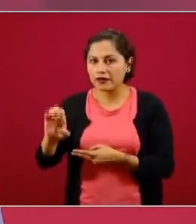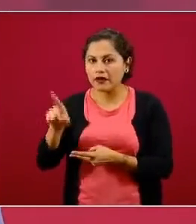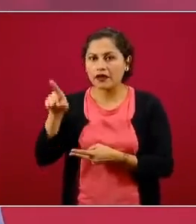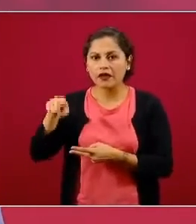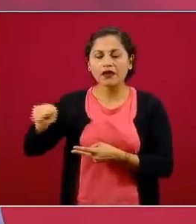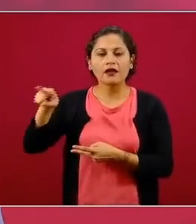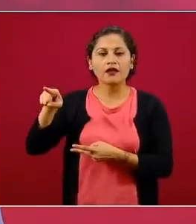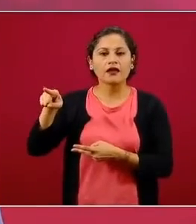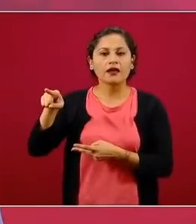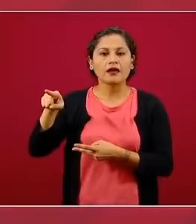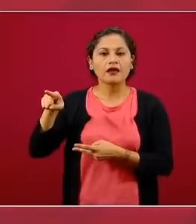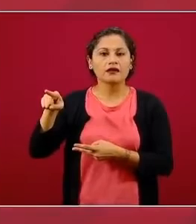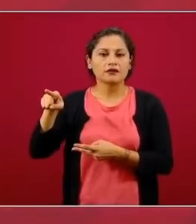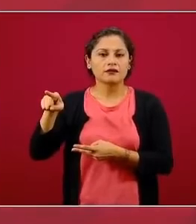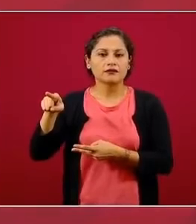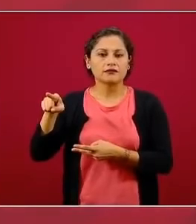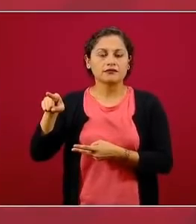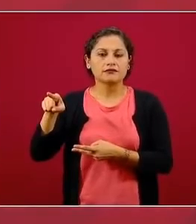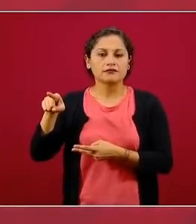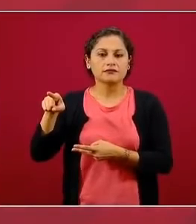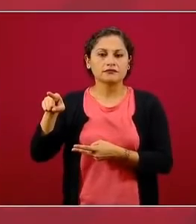Económica,